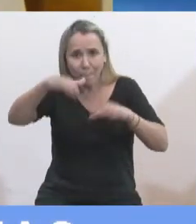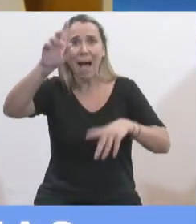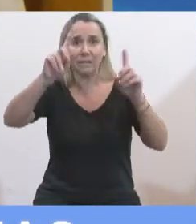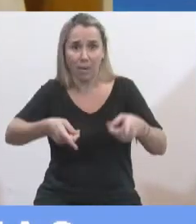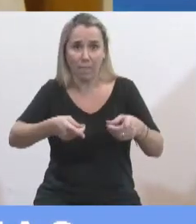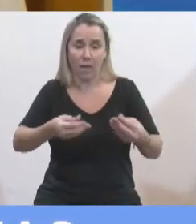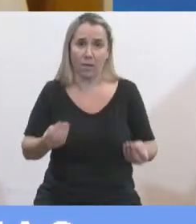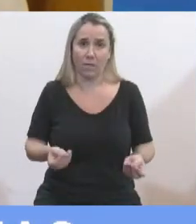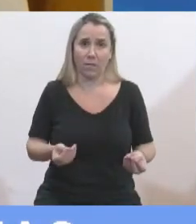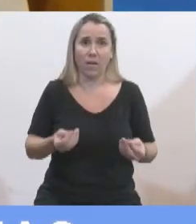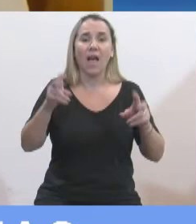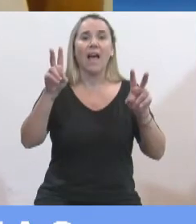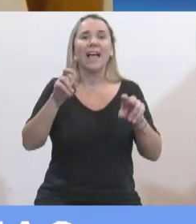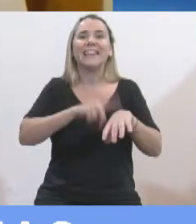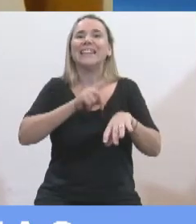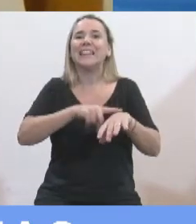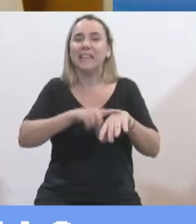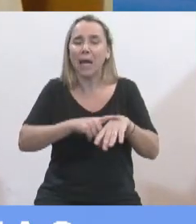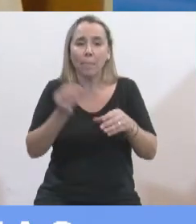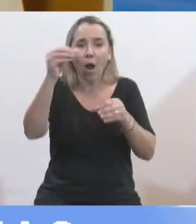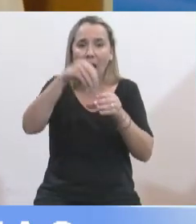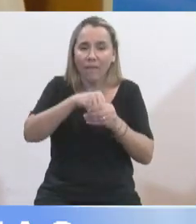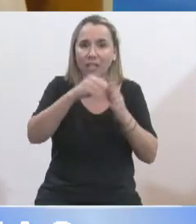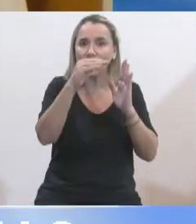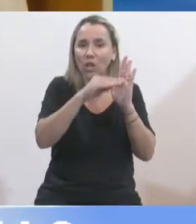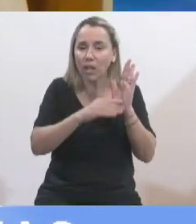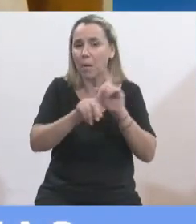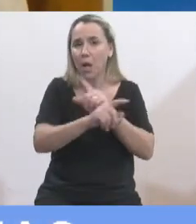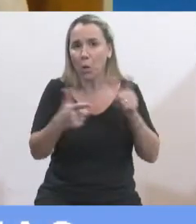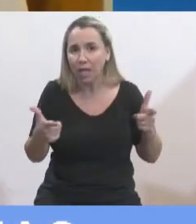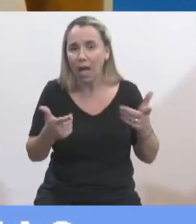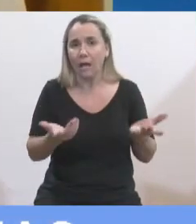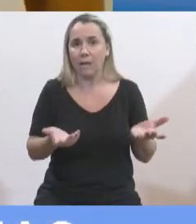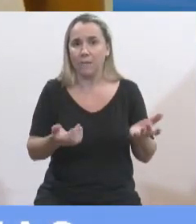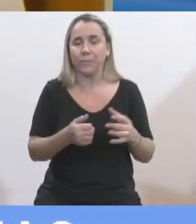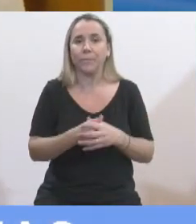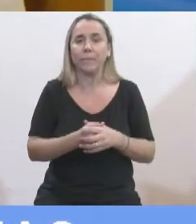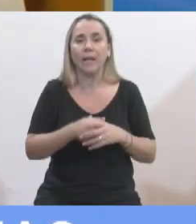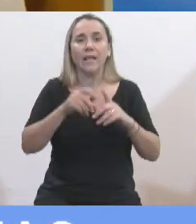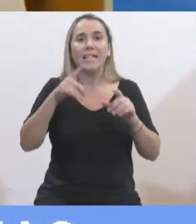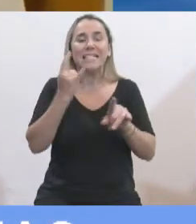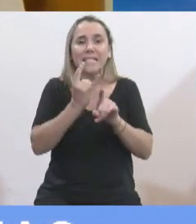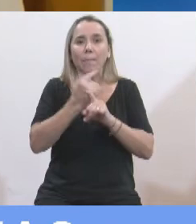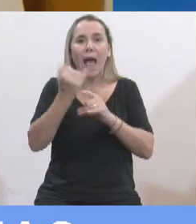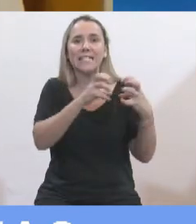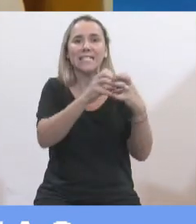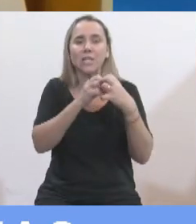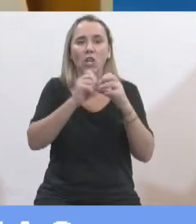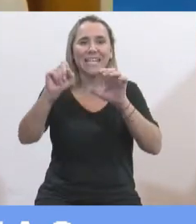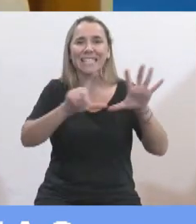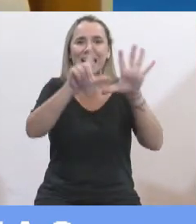tema no está incluido dentro del tiempo, las cuestiones de privilegio tampoco están incluidas dentro de los tiempos, y siempre tenemos sesiones que están pasando las siete horas,